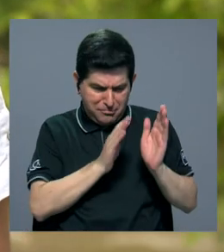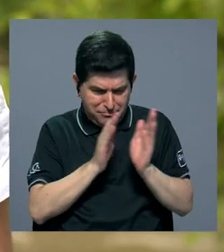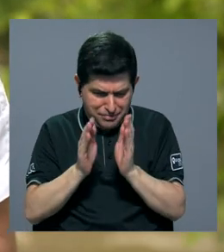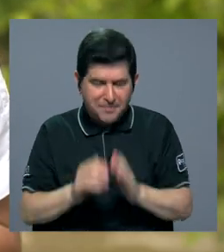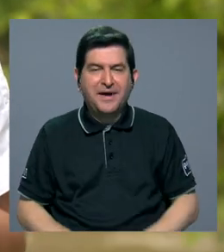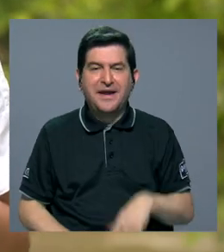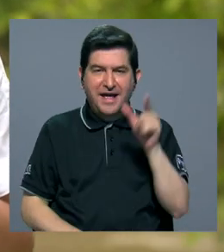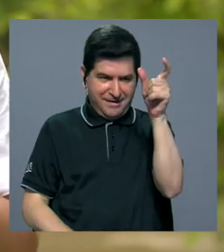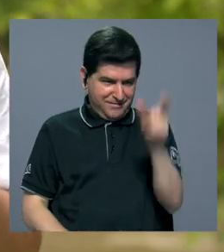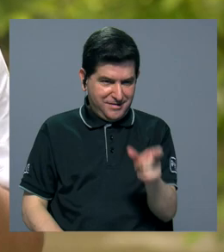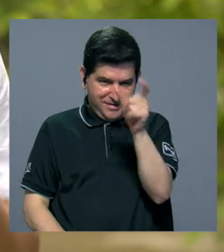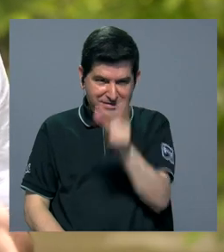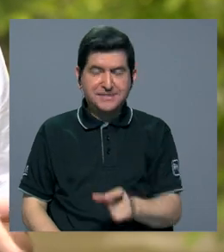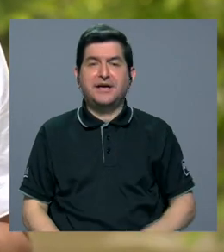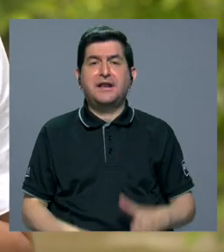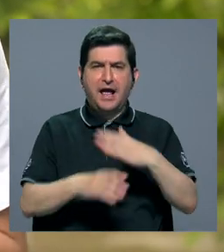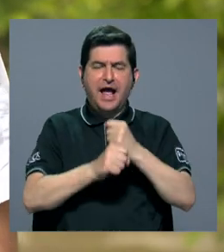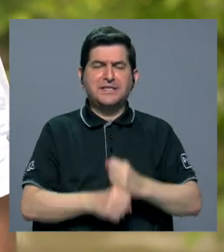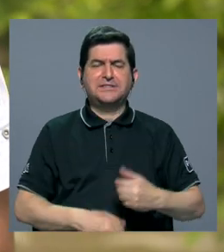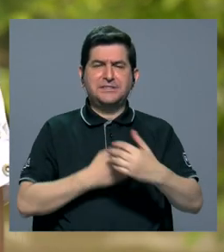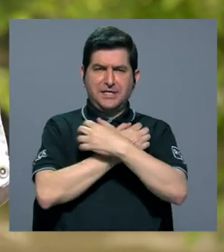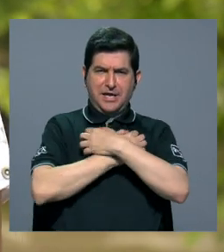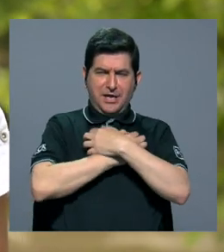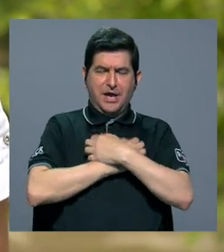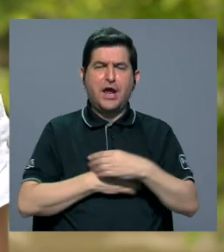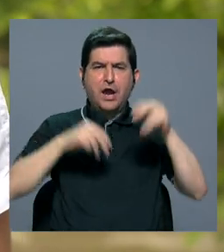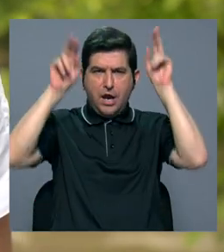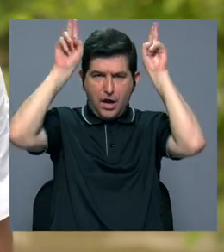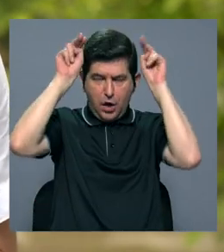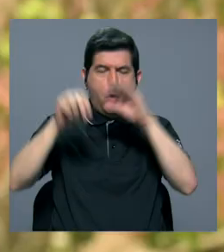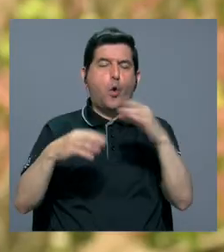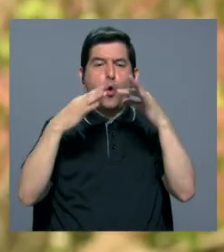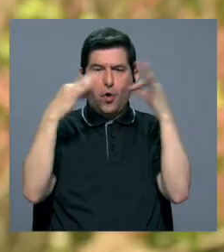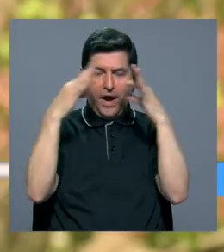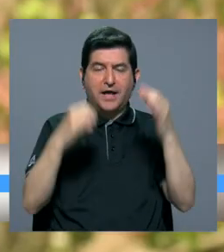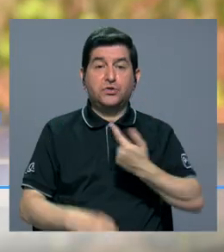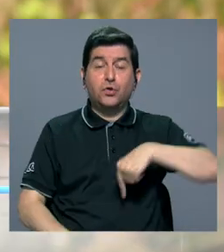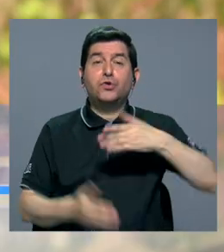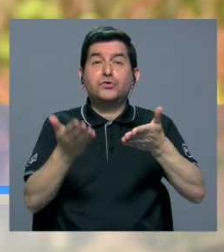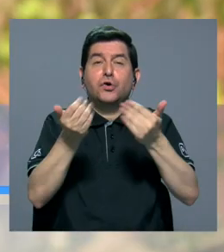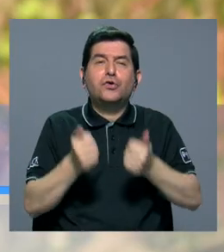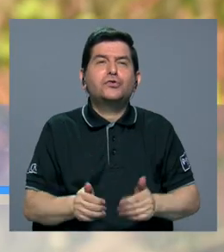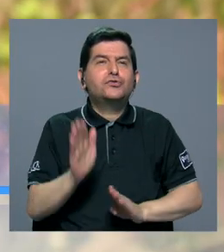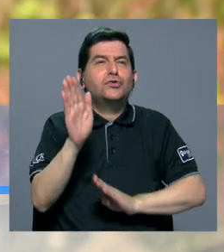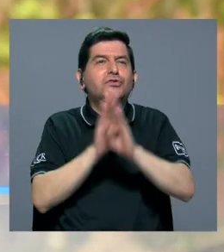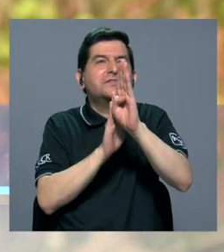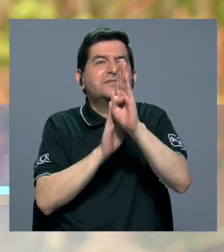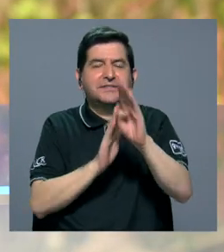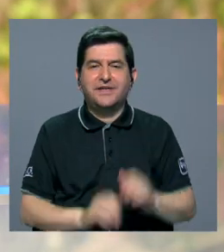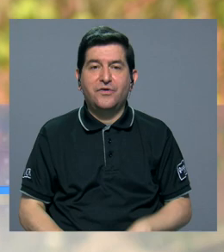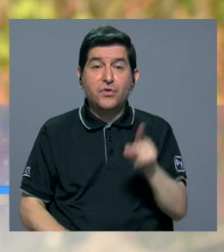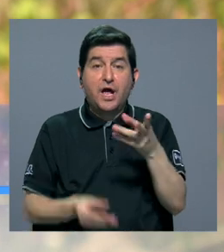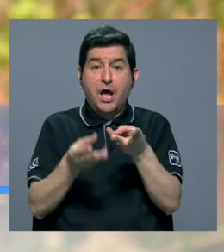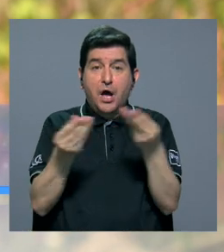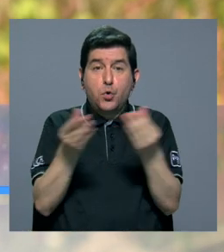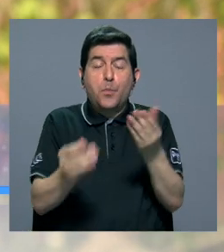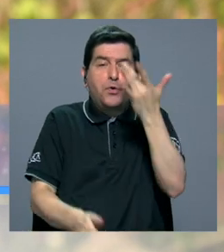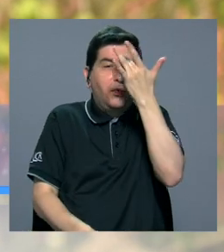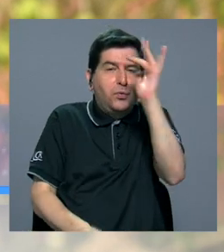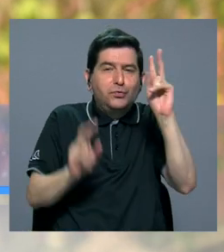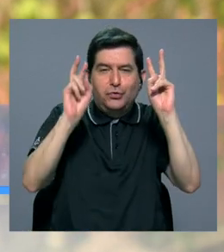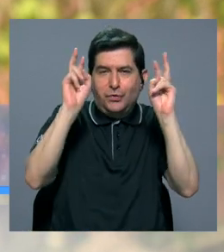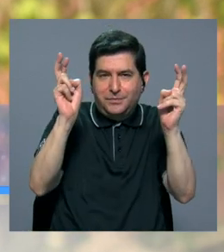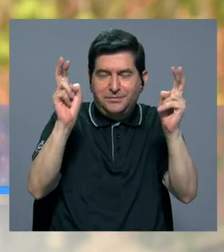personajes, entonces pueden hacer el osito, el conejo o el gato. Nosotros queríamos desarrollar un producto que fuera